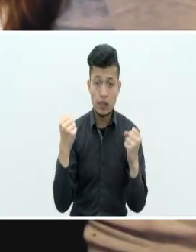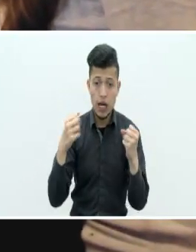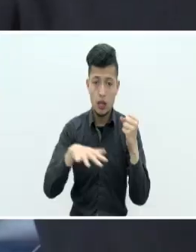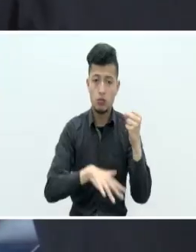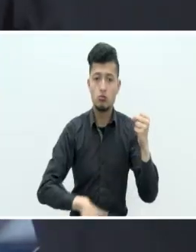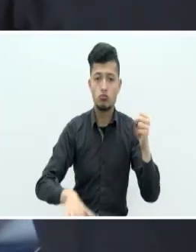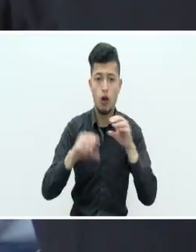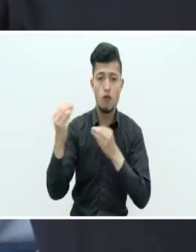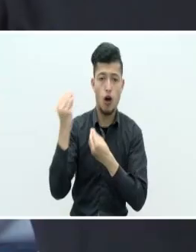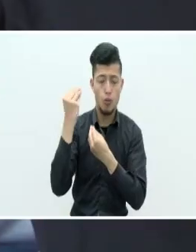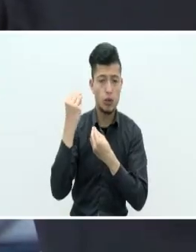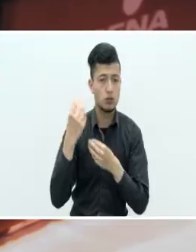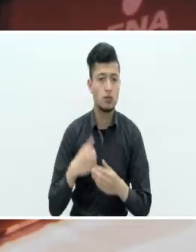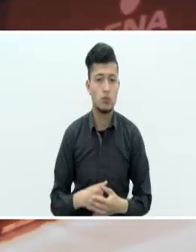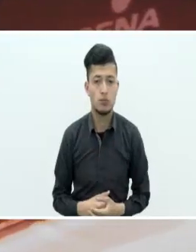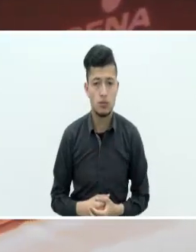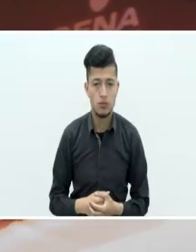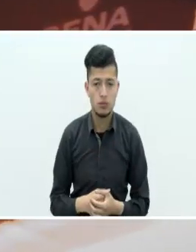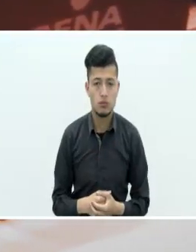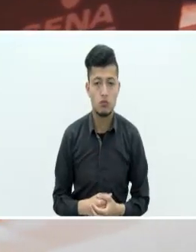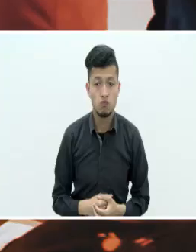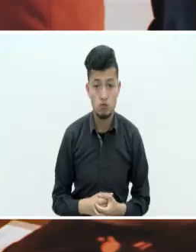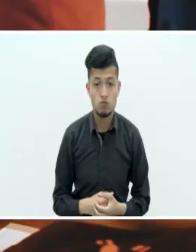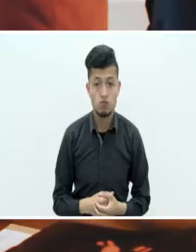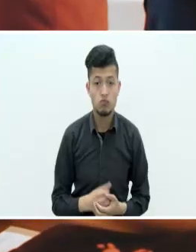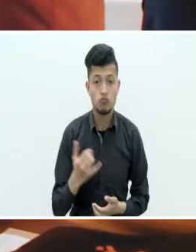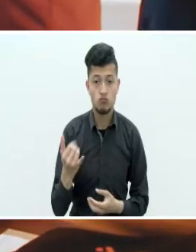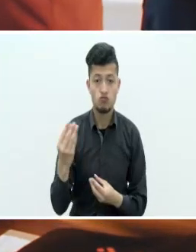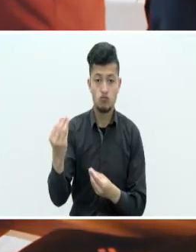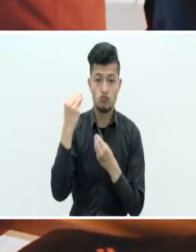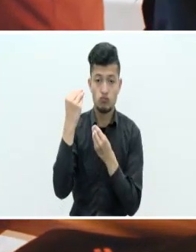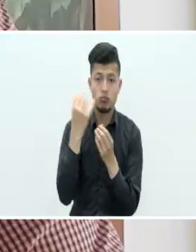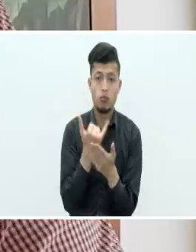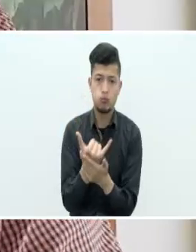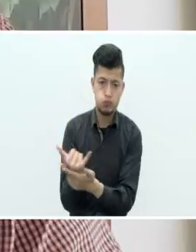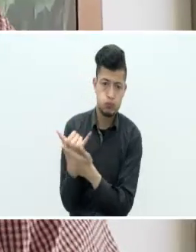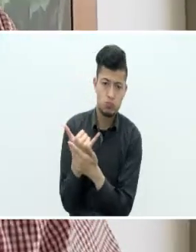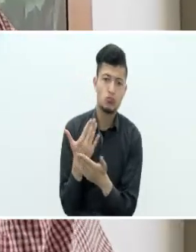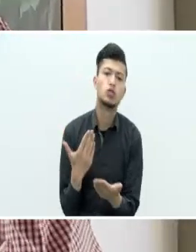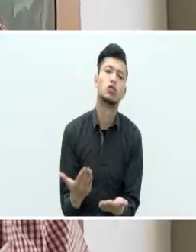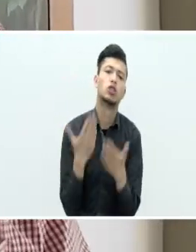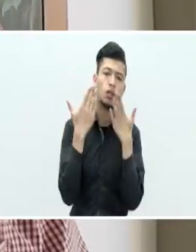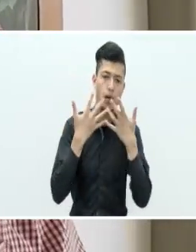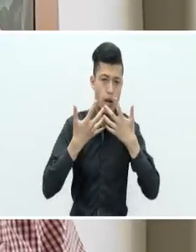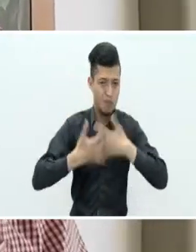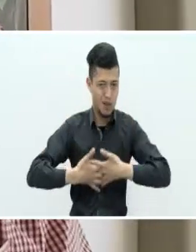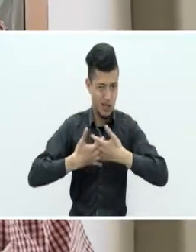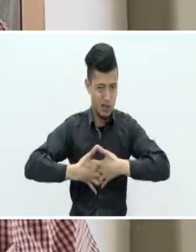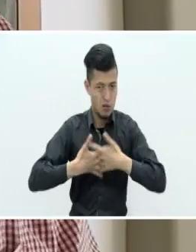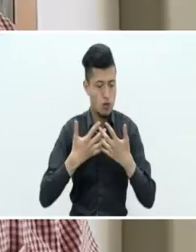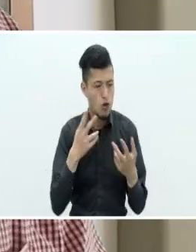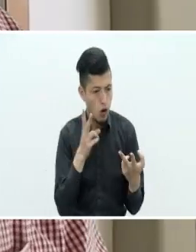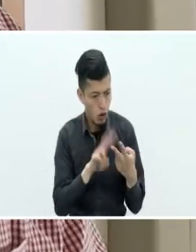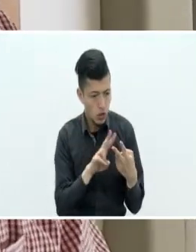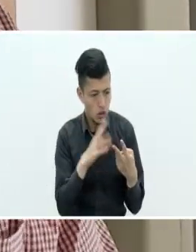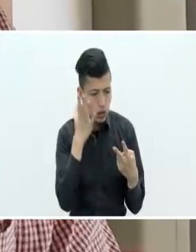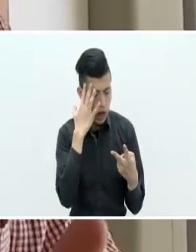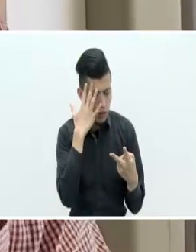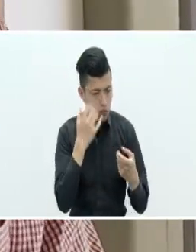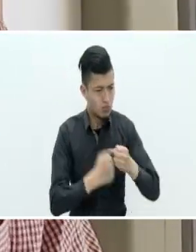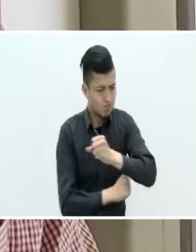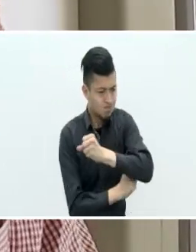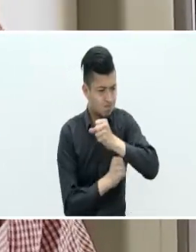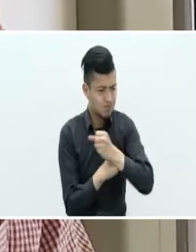formación. Las acciones que se llevan a cabo en ahí y todos los ejercicios que llevamos a cabo nos permite que el empresario conozca las fortalezas de nuestros aprendices